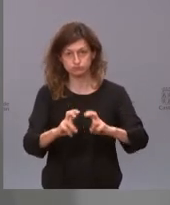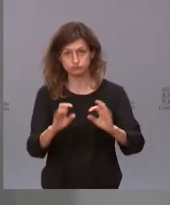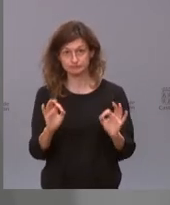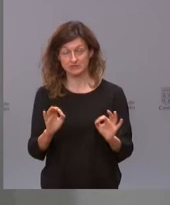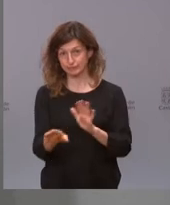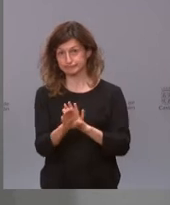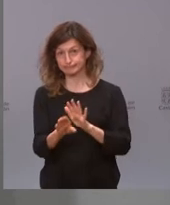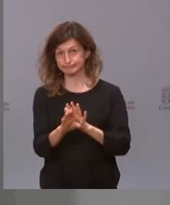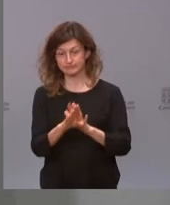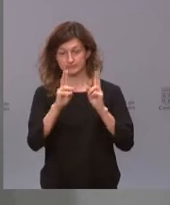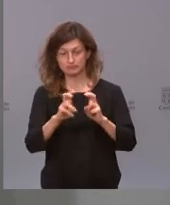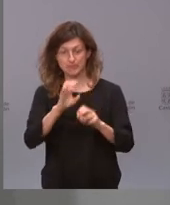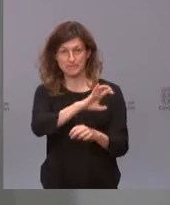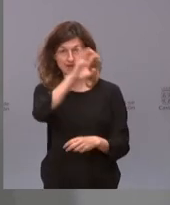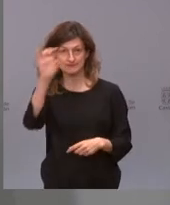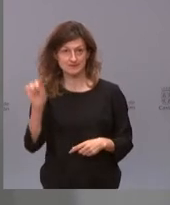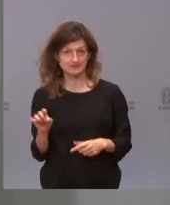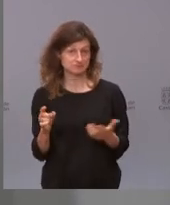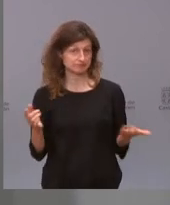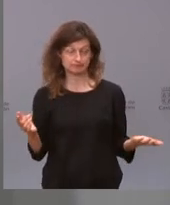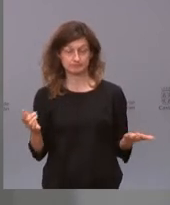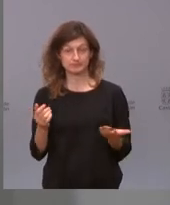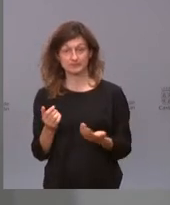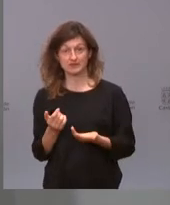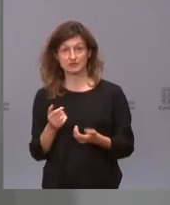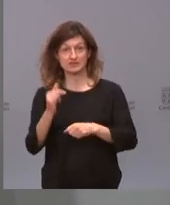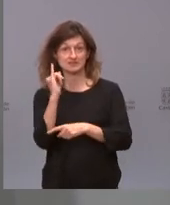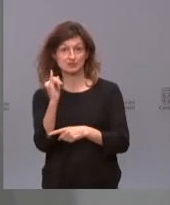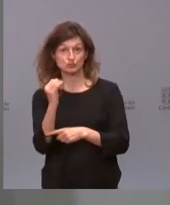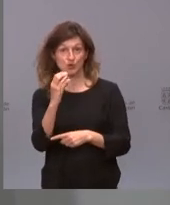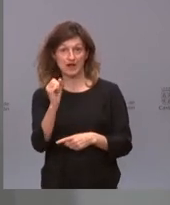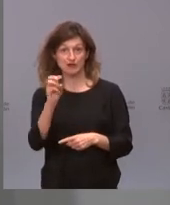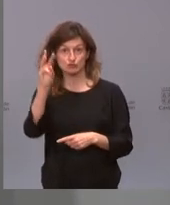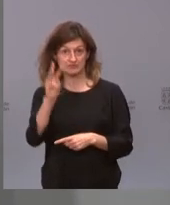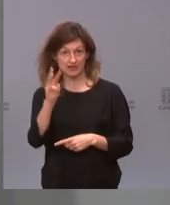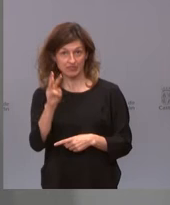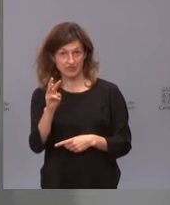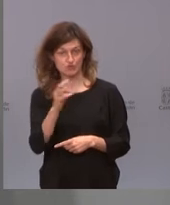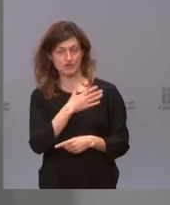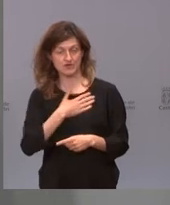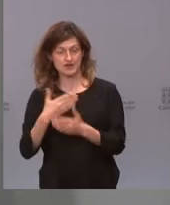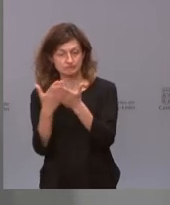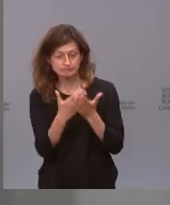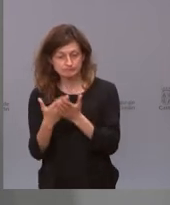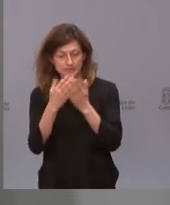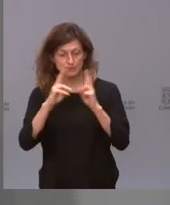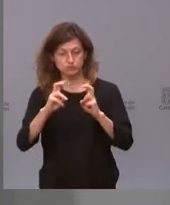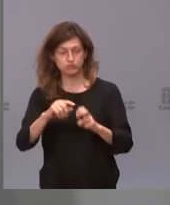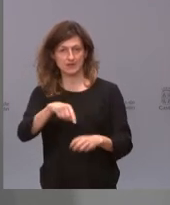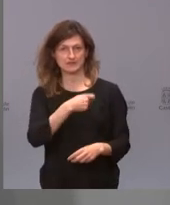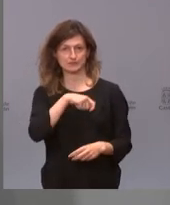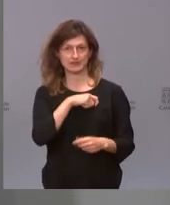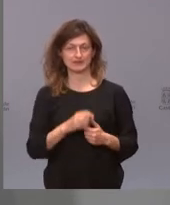sigue investigando en muchos países y se propone desde el Instituto Carlos III investigarlo en España.